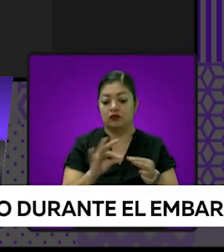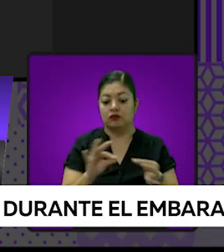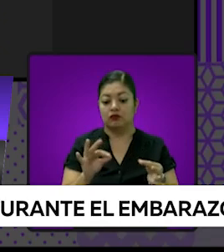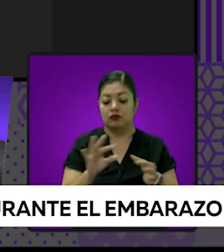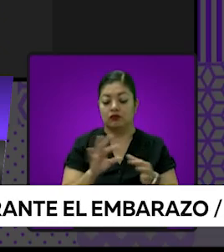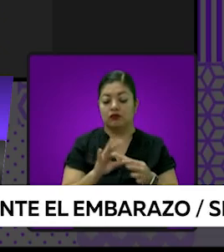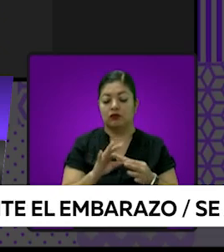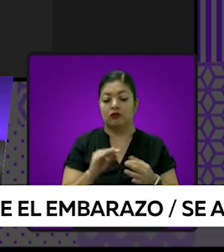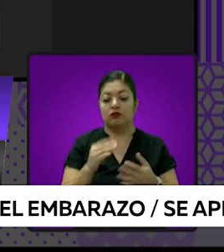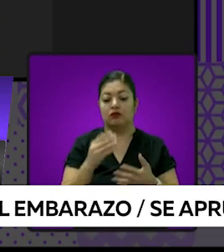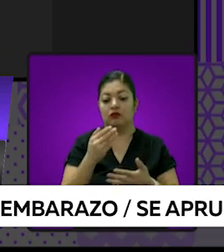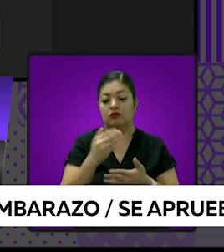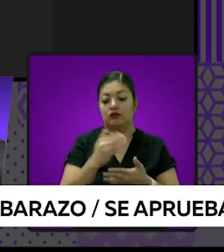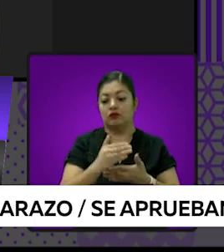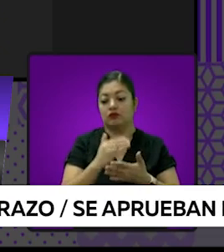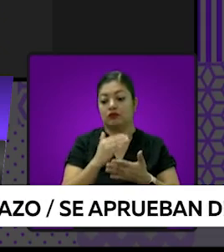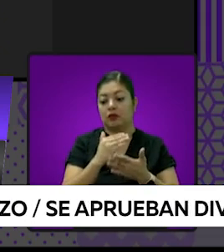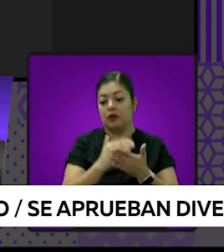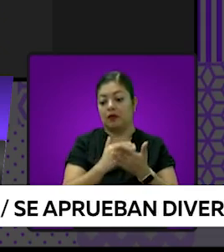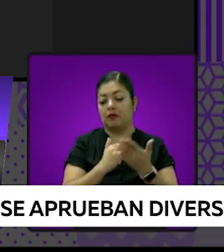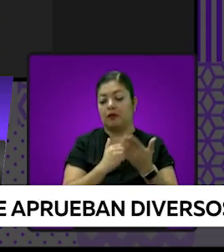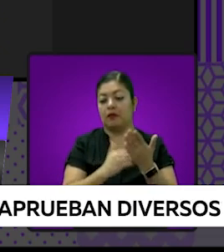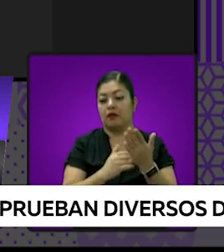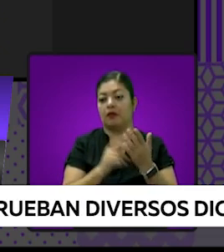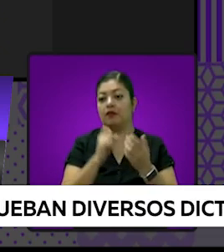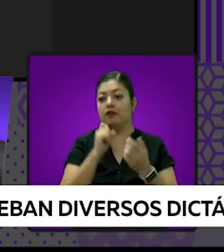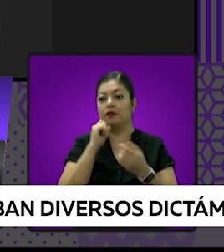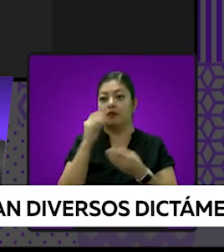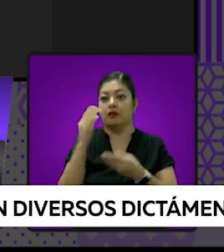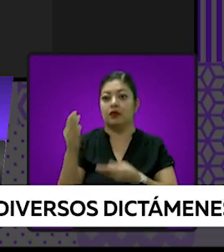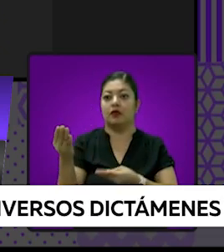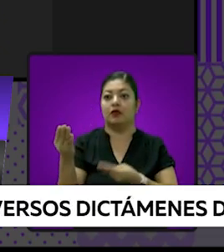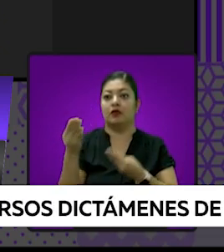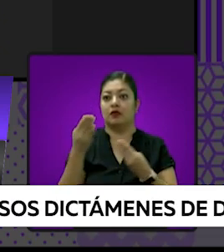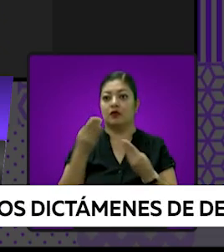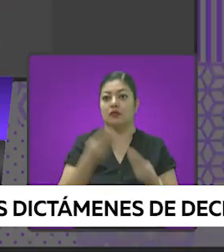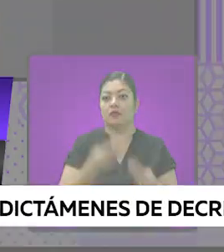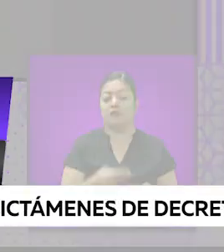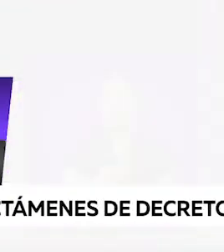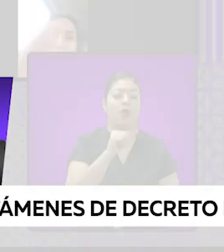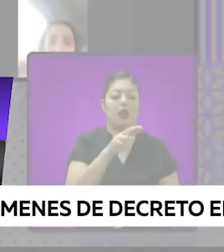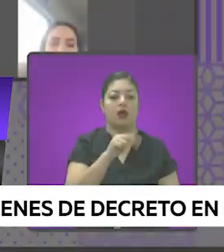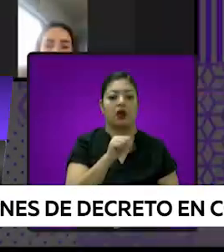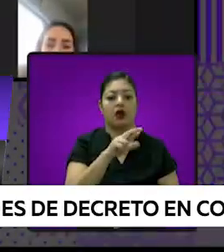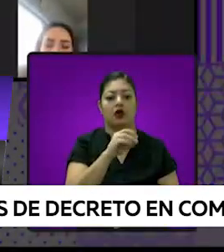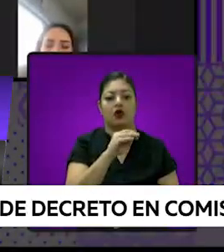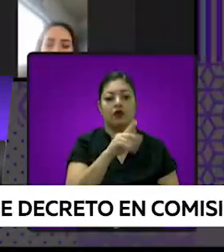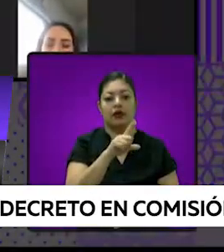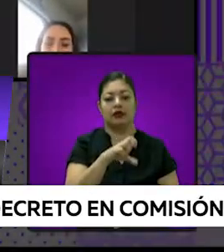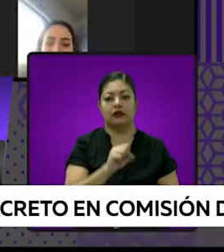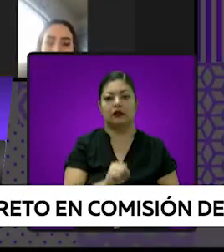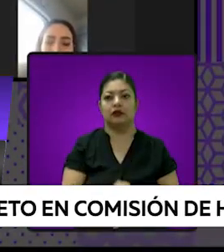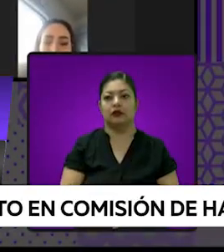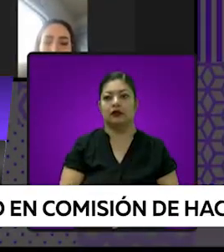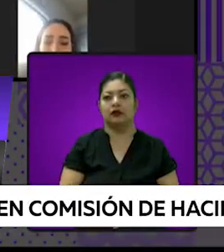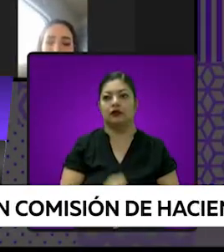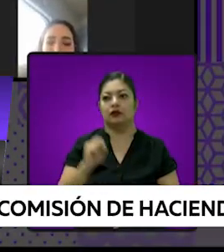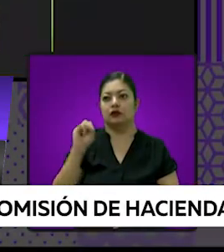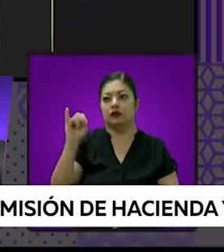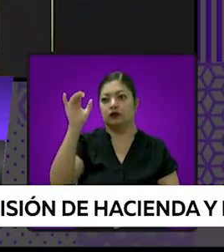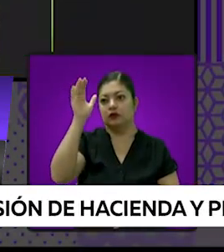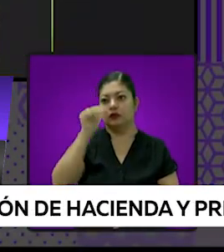e Institución de Banca de Desarrollo, trascienda en el periodo constitucional de la Administración Pública Estatal 2018-2024.